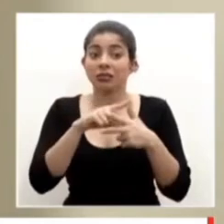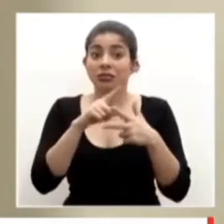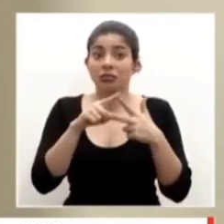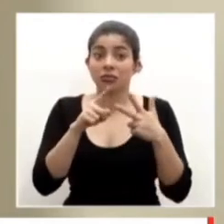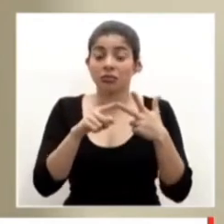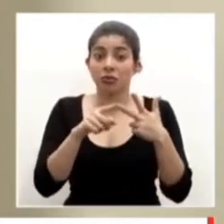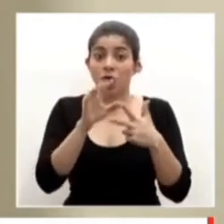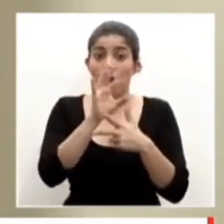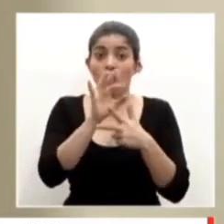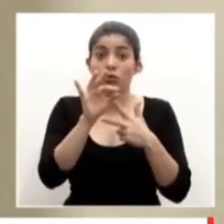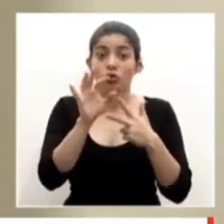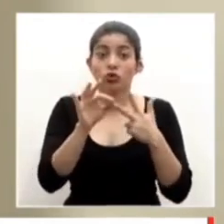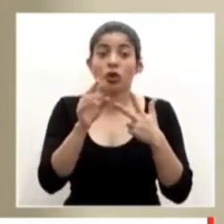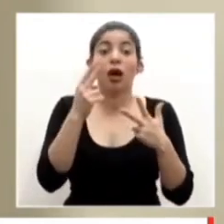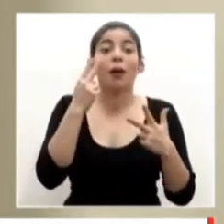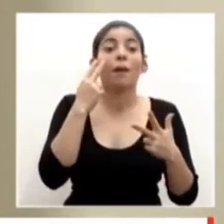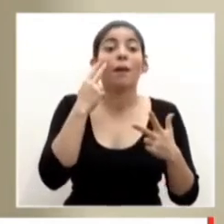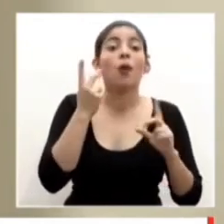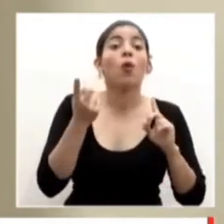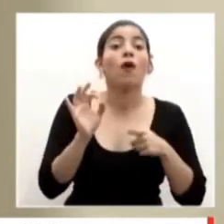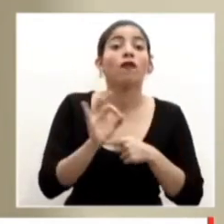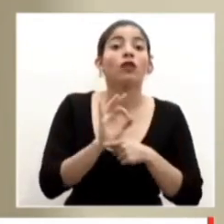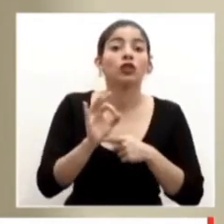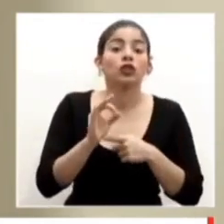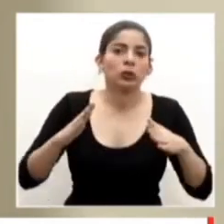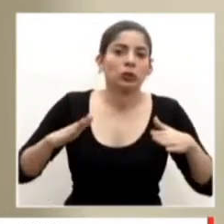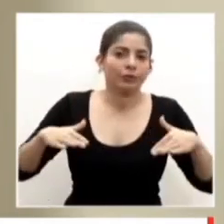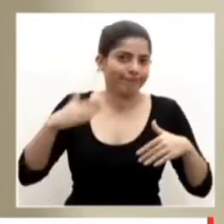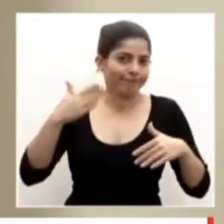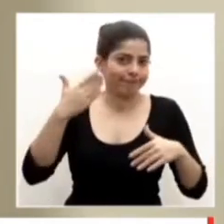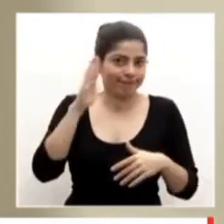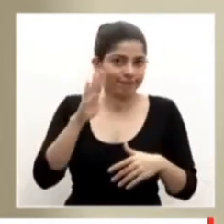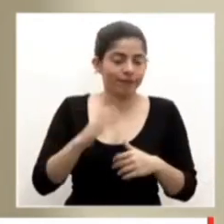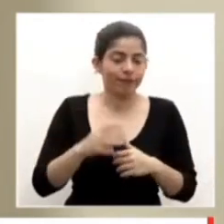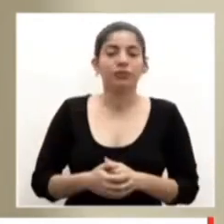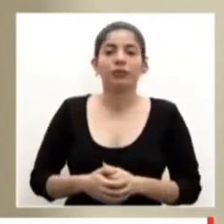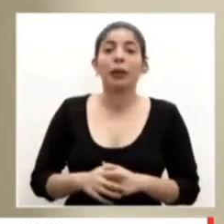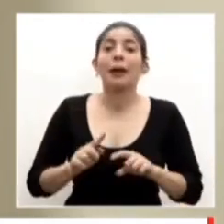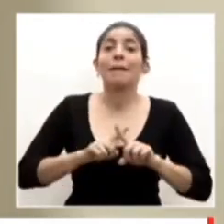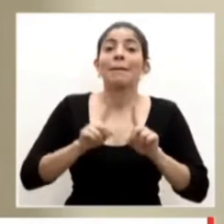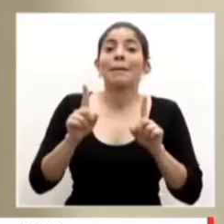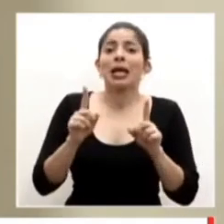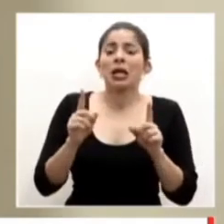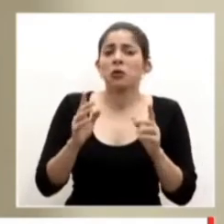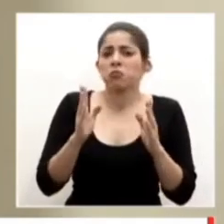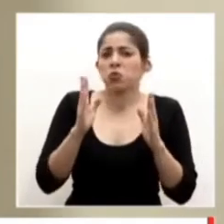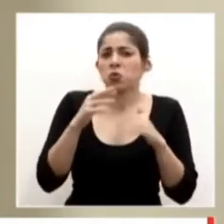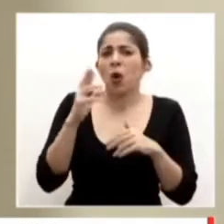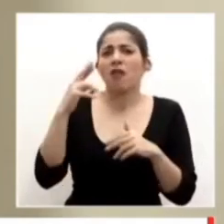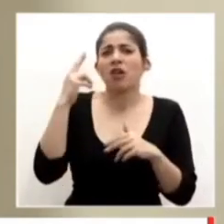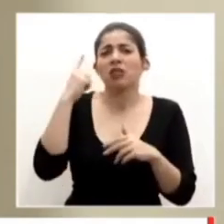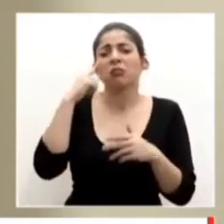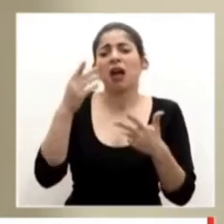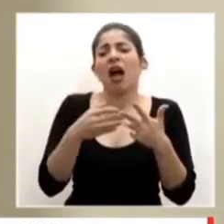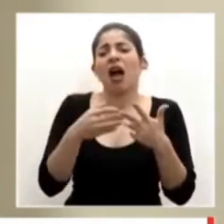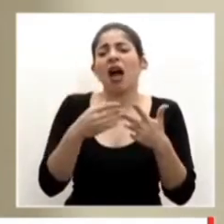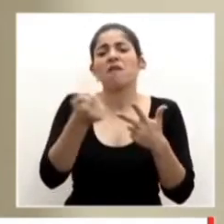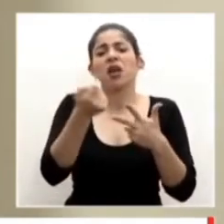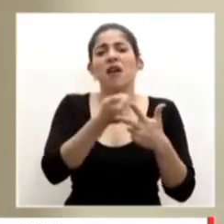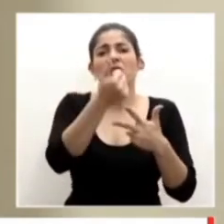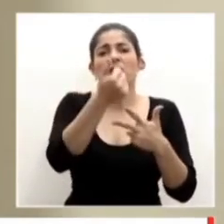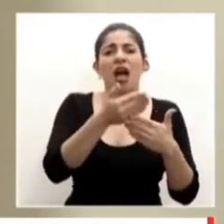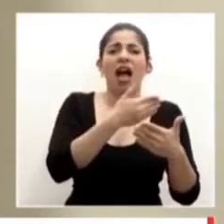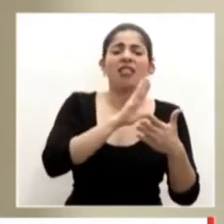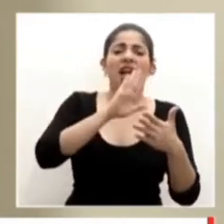tres opciones vayan a funcionar, pero no hay razón para descartarlas y decir a